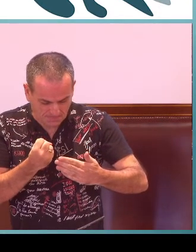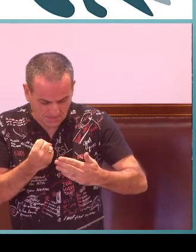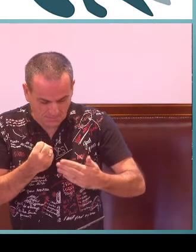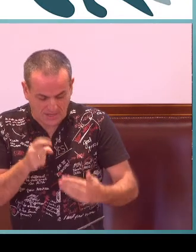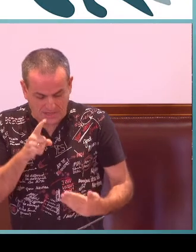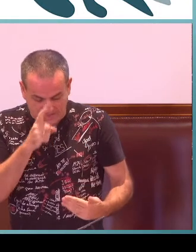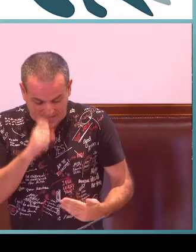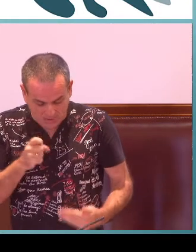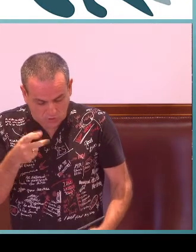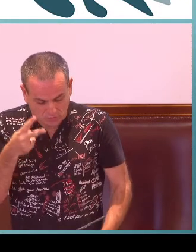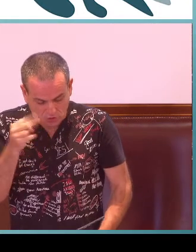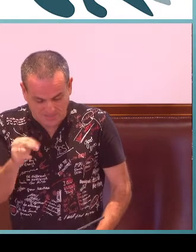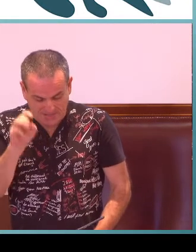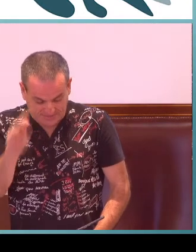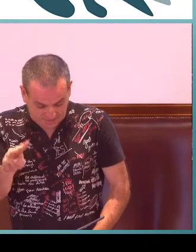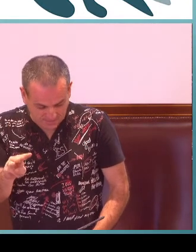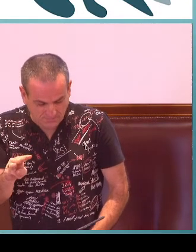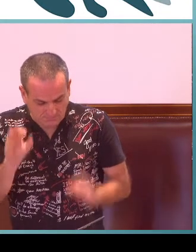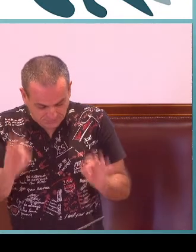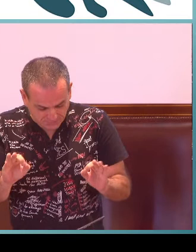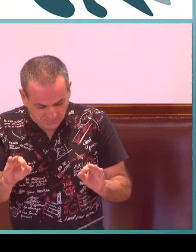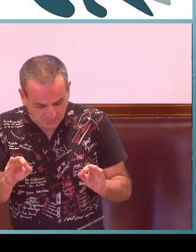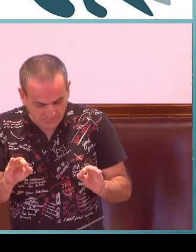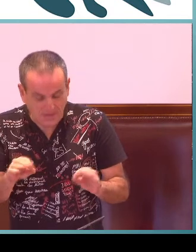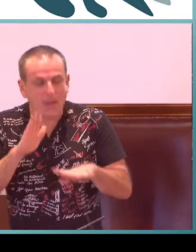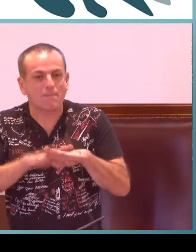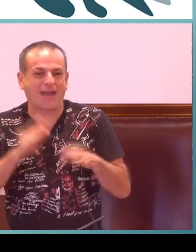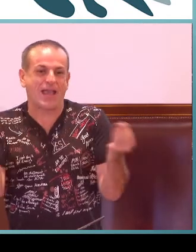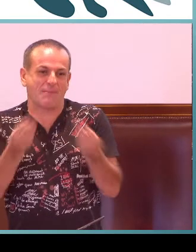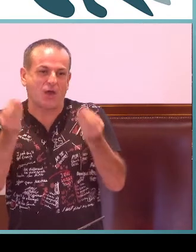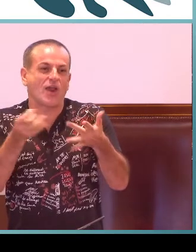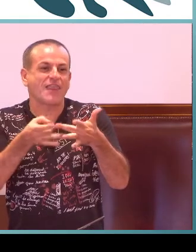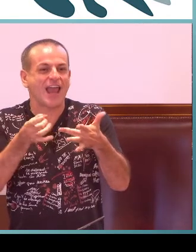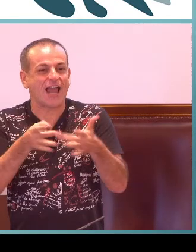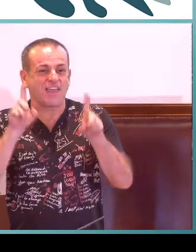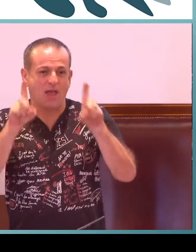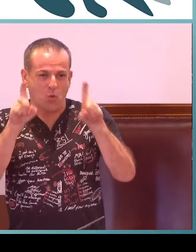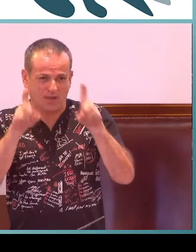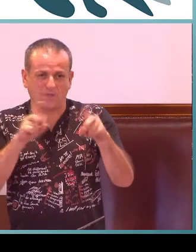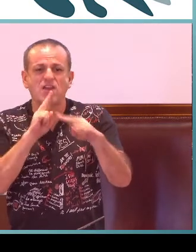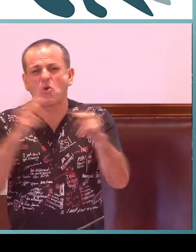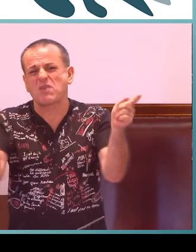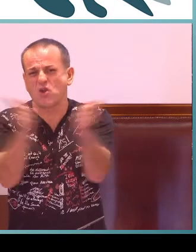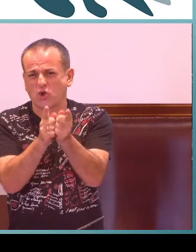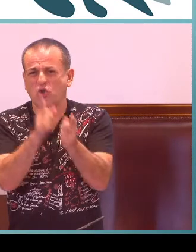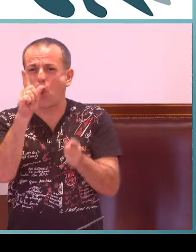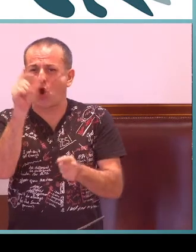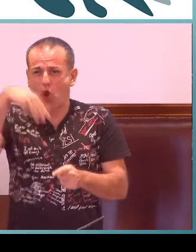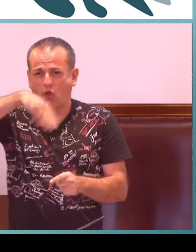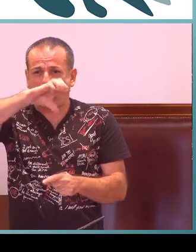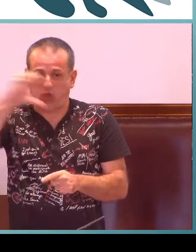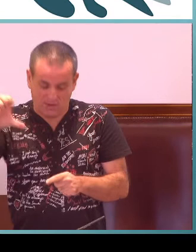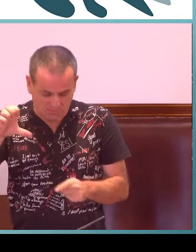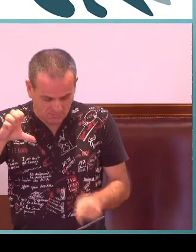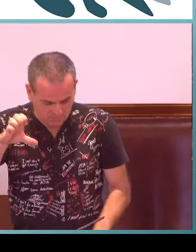de diciembre del año 2013 para la mejora de la calidad educativa,